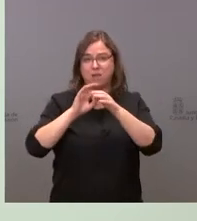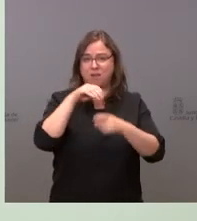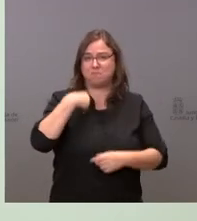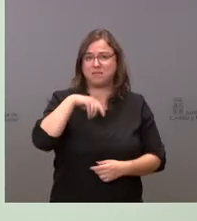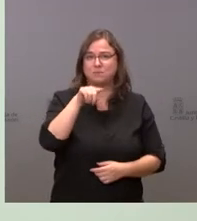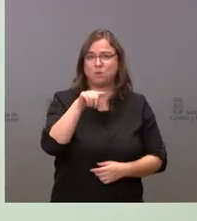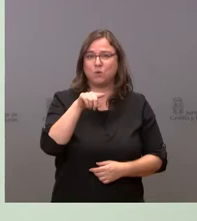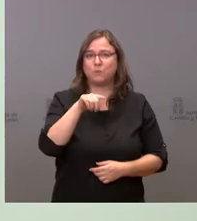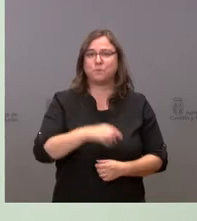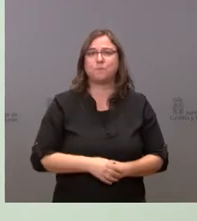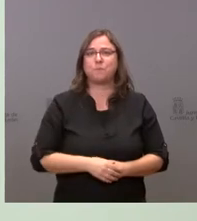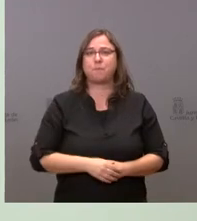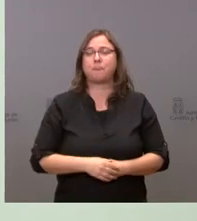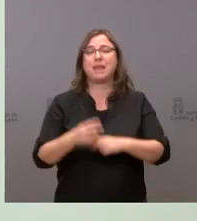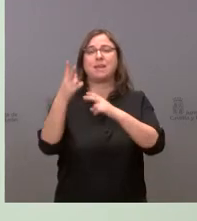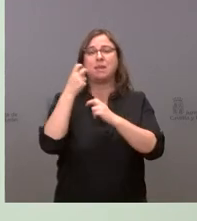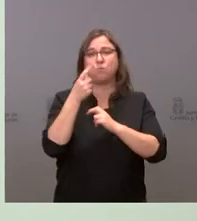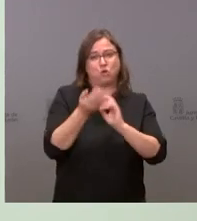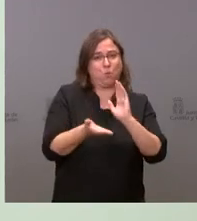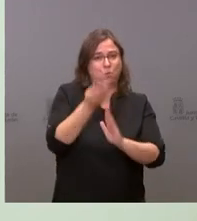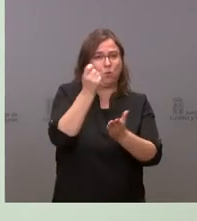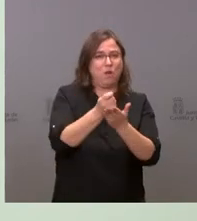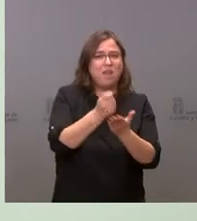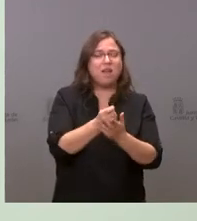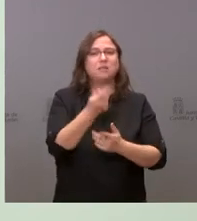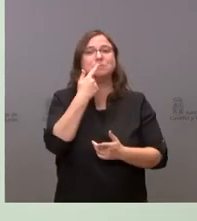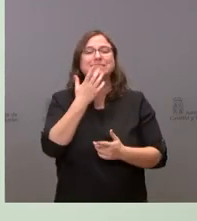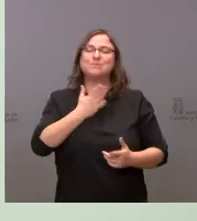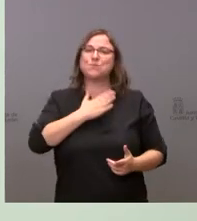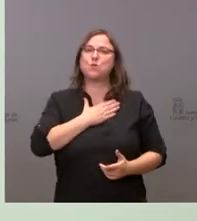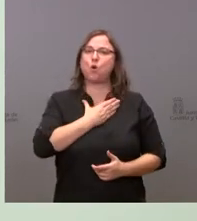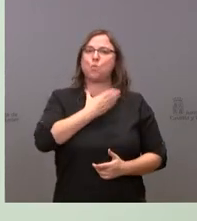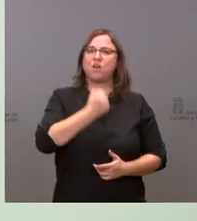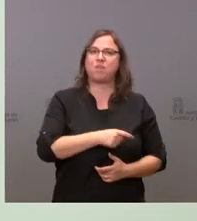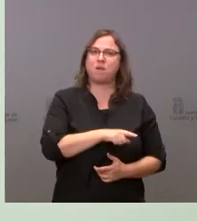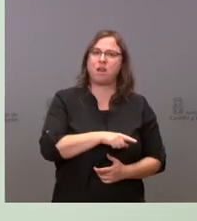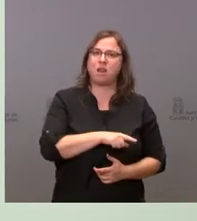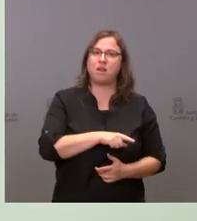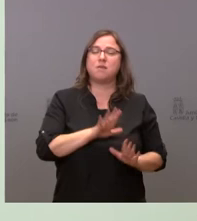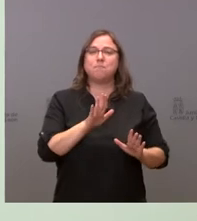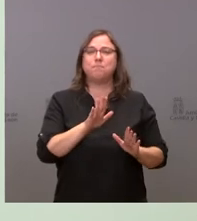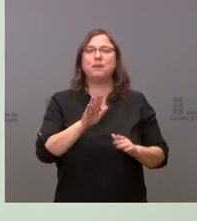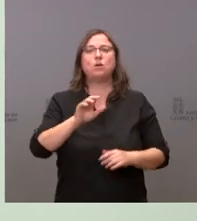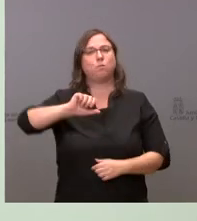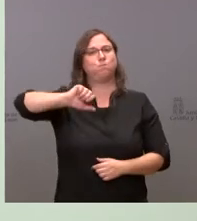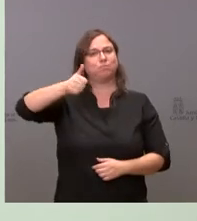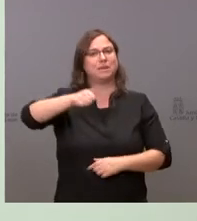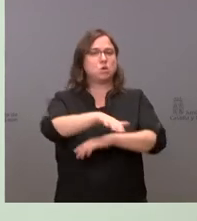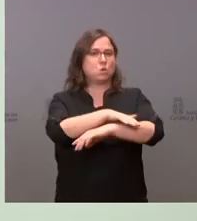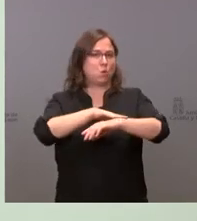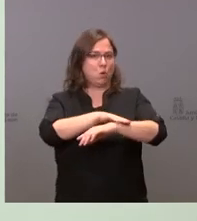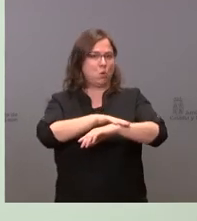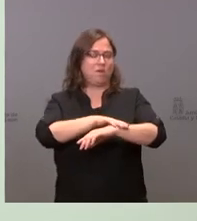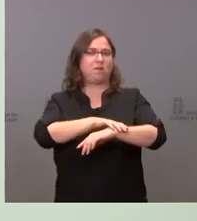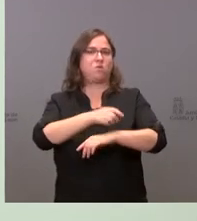respecto del impuesto de plusvalías, que es un impuesto municipal, aunque lo aprueba el Gobierno de España. Y el Gobierno de